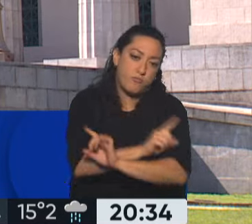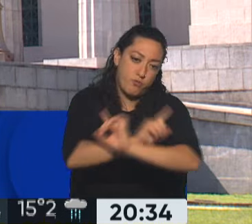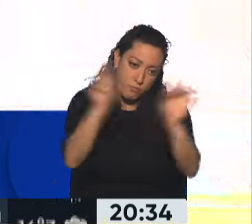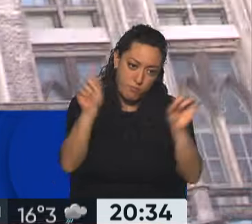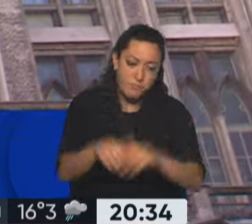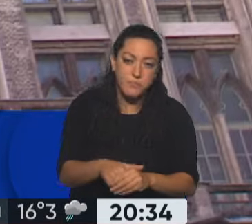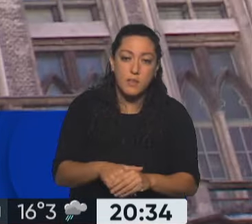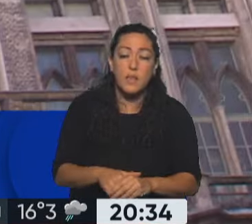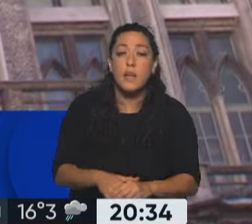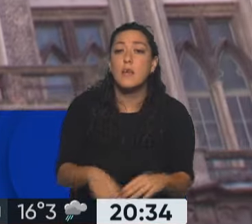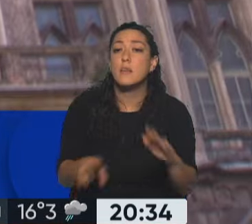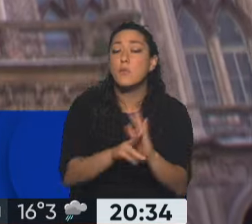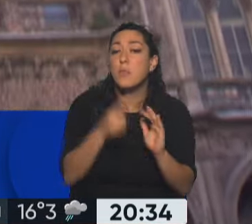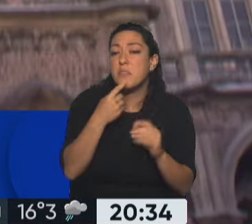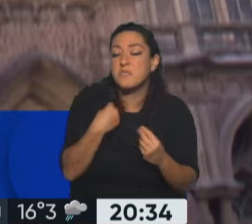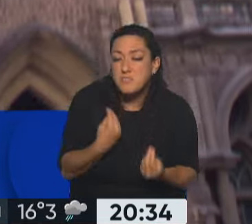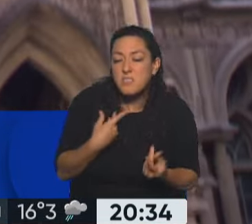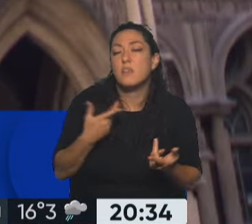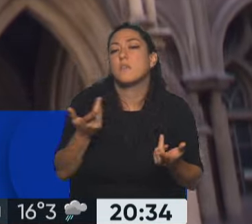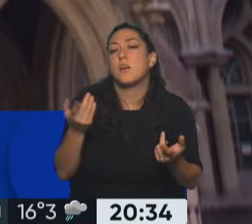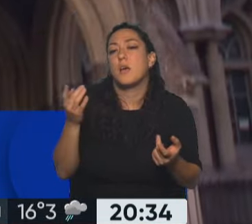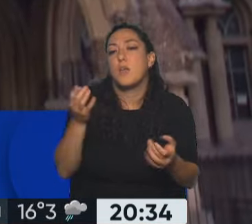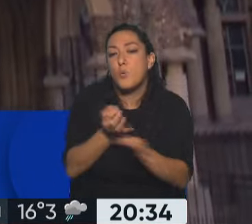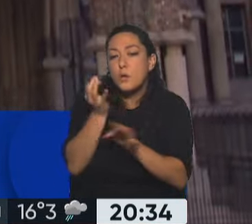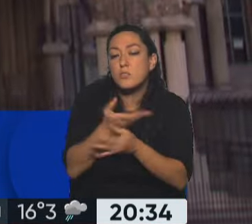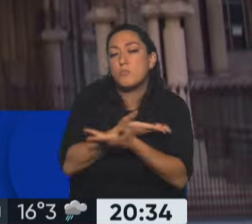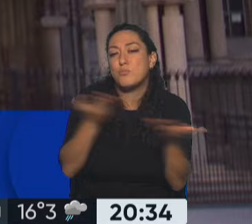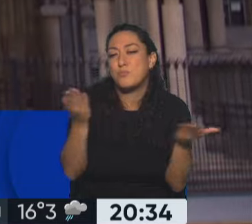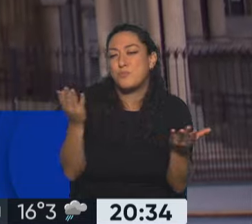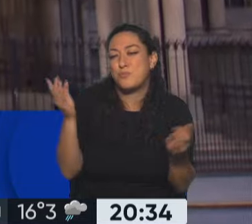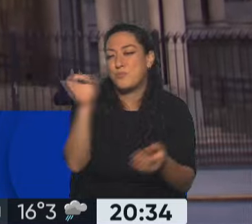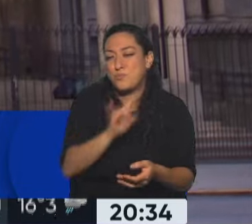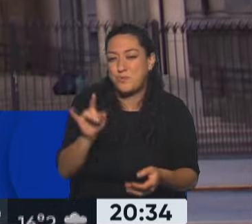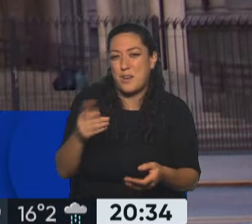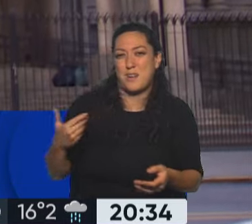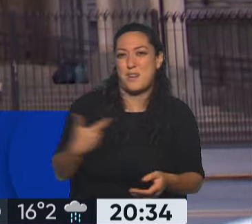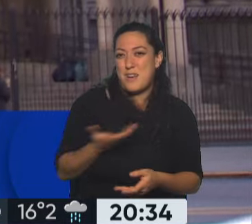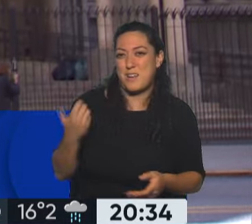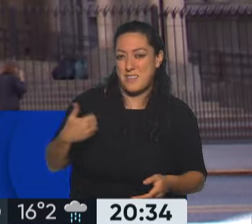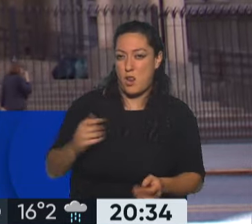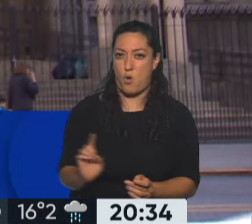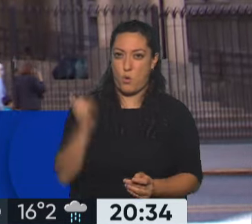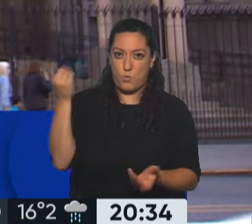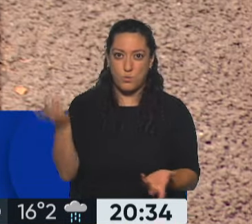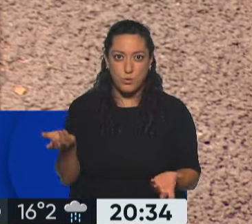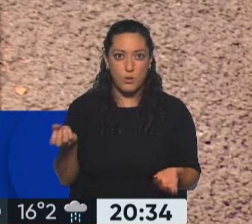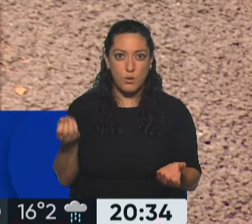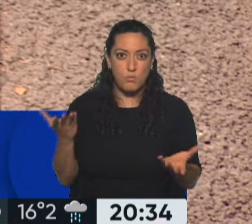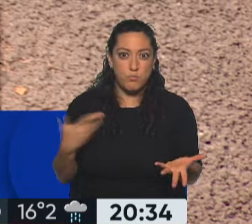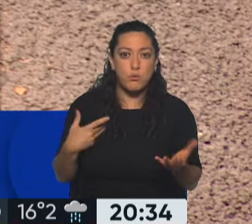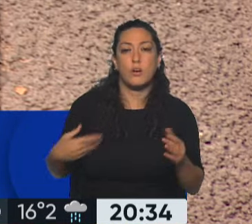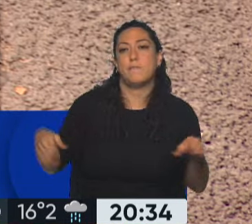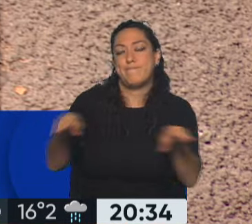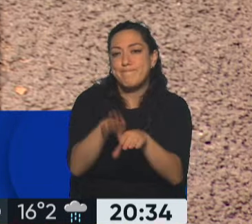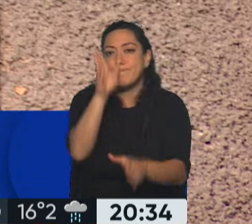destacan que la educación pública universitaria constituye un orgullo de la sociedad argentina que se basa en los pilares de laicidad,